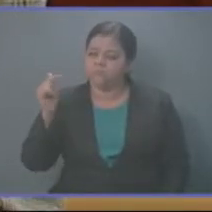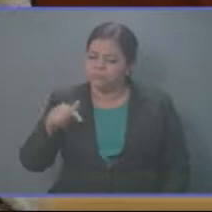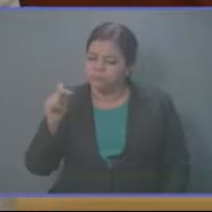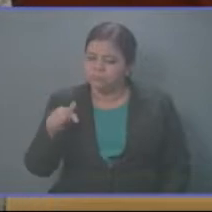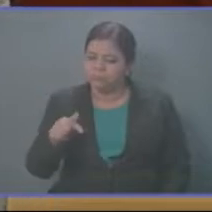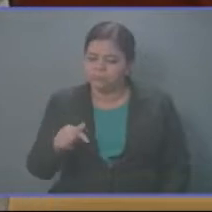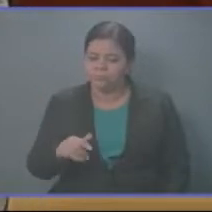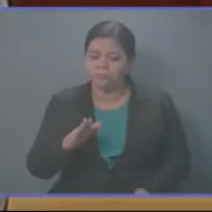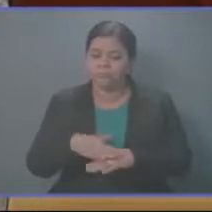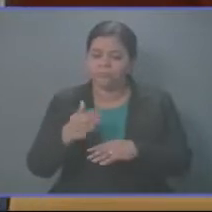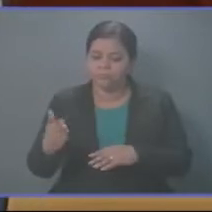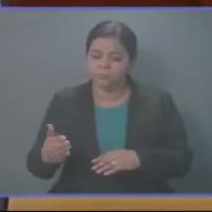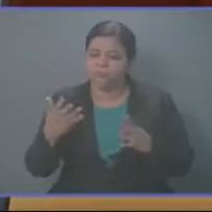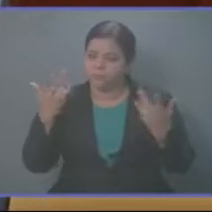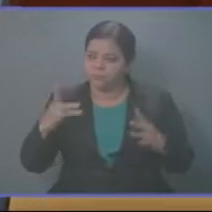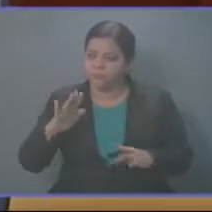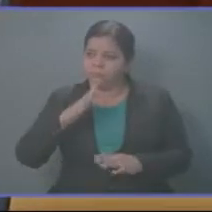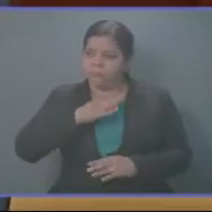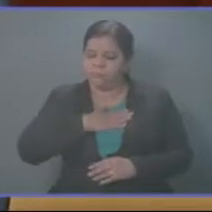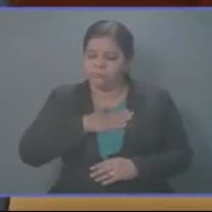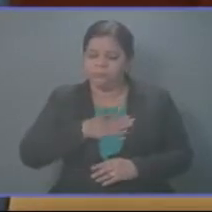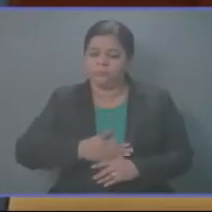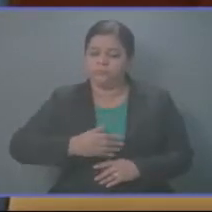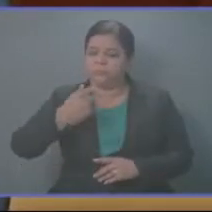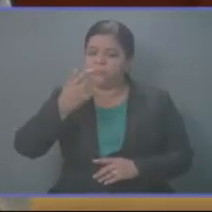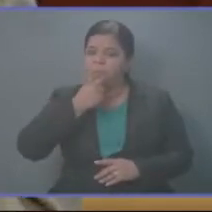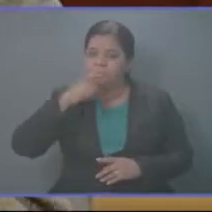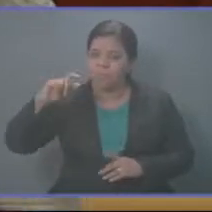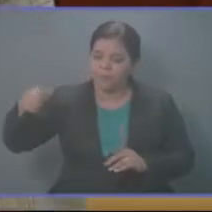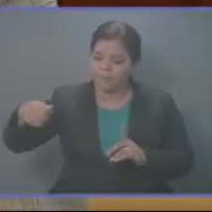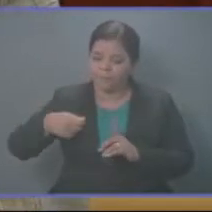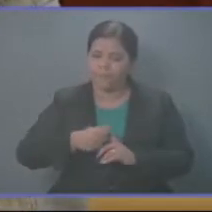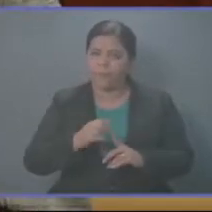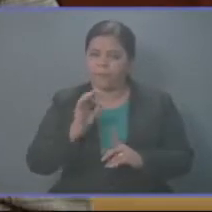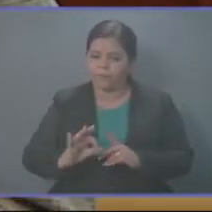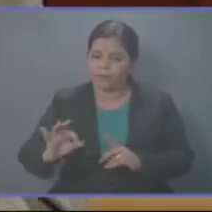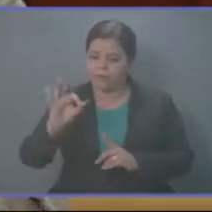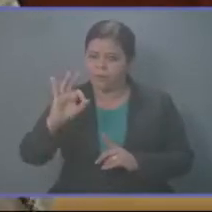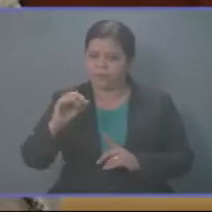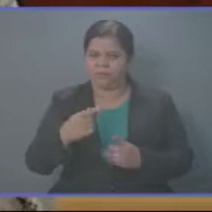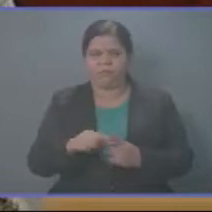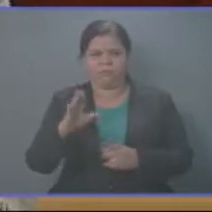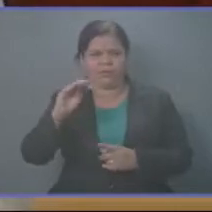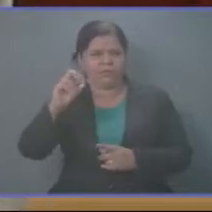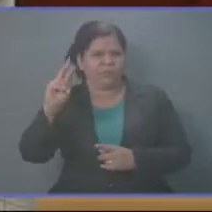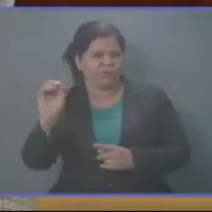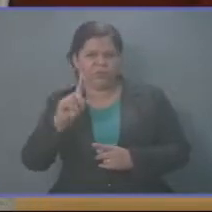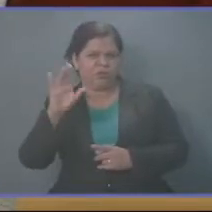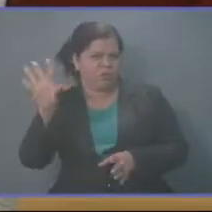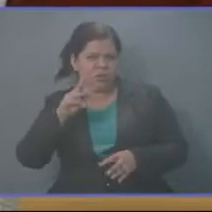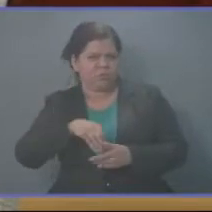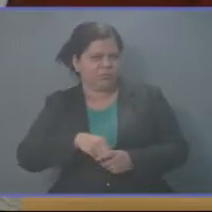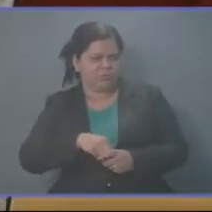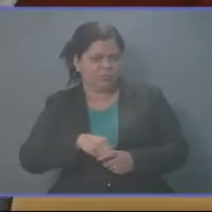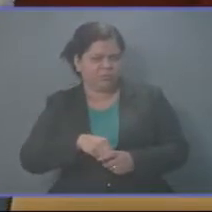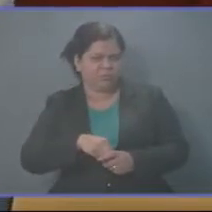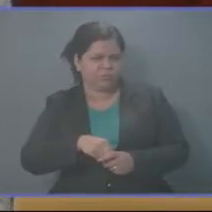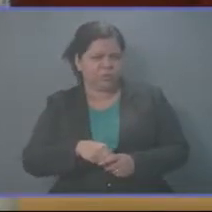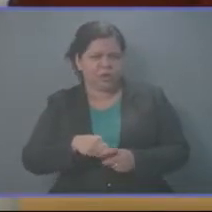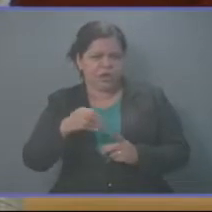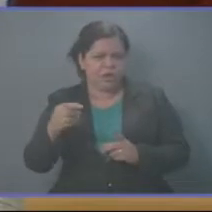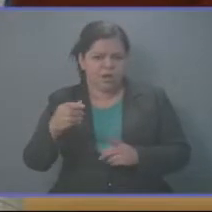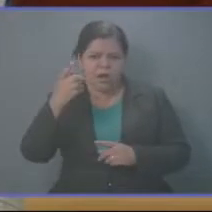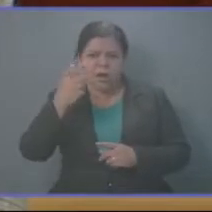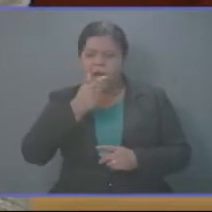van a tener una pensión digna al retirarse. Sí, pero el bono no es parte del salario, hombre. El bono es